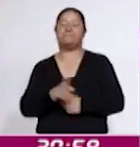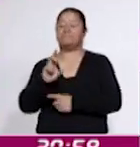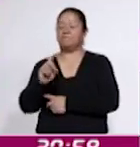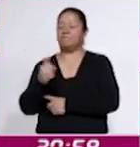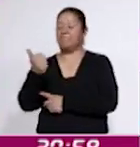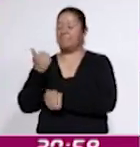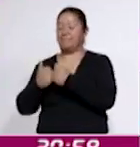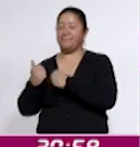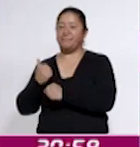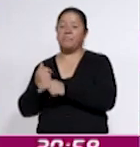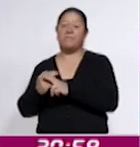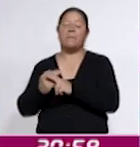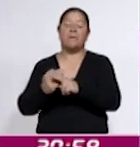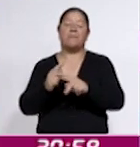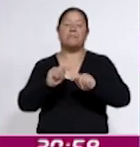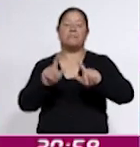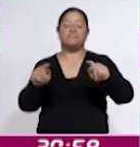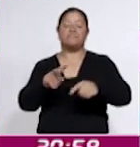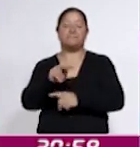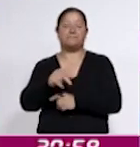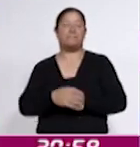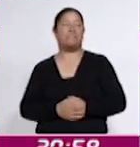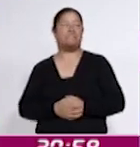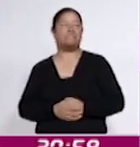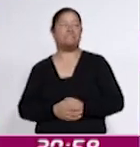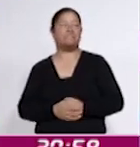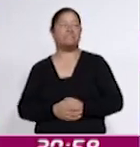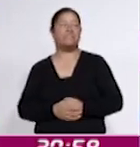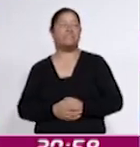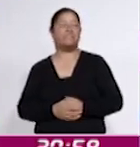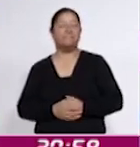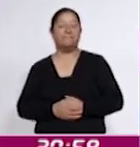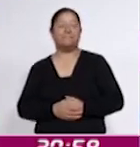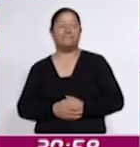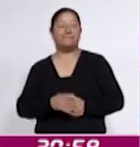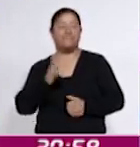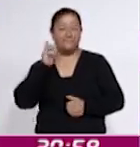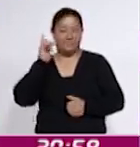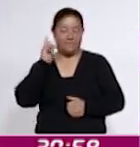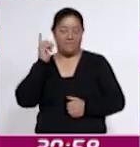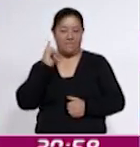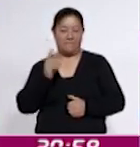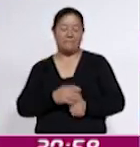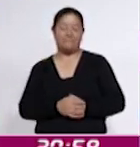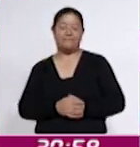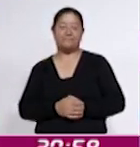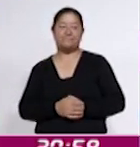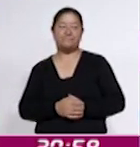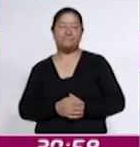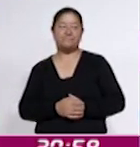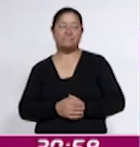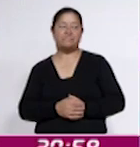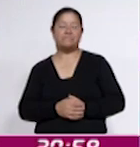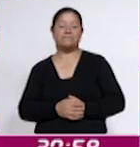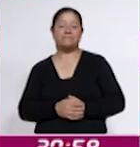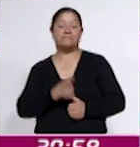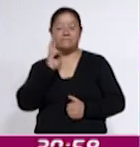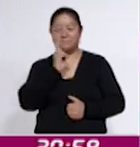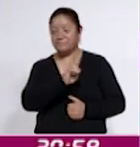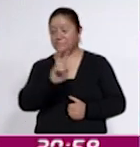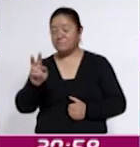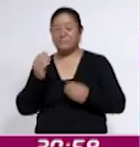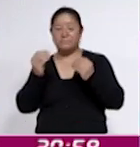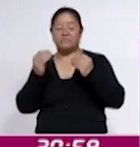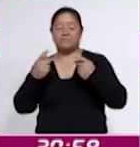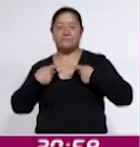años de Tlaxcala Televisión. Ahí está la invitación. Esperemos, desde luego, ver a muchísimas personas